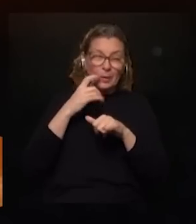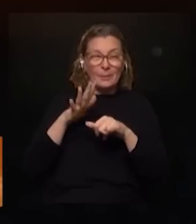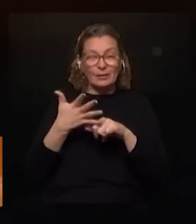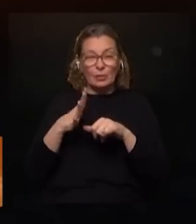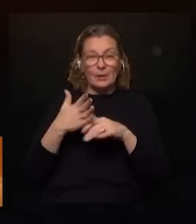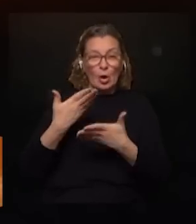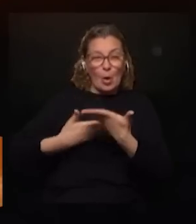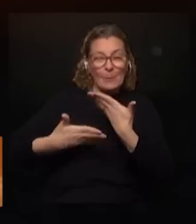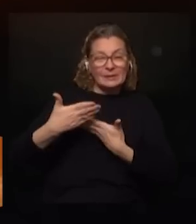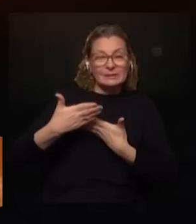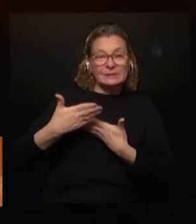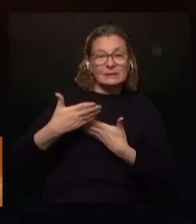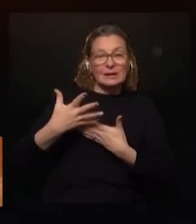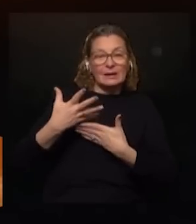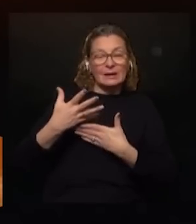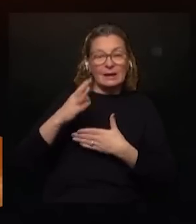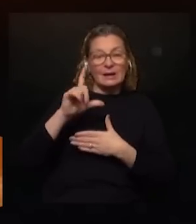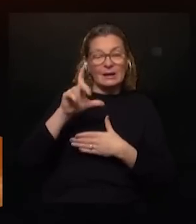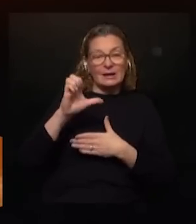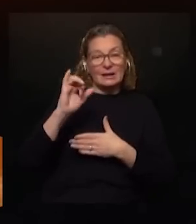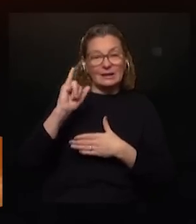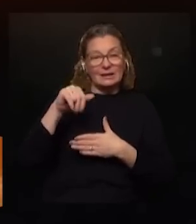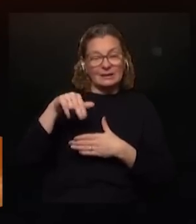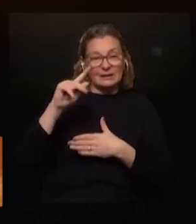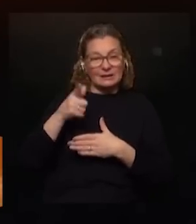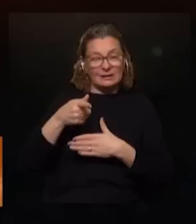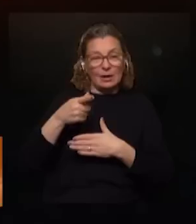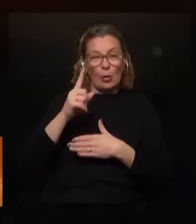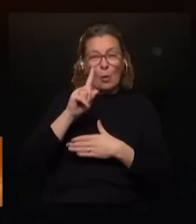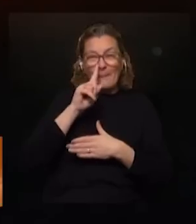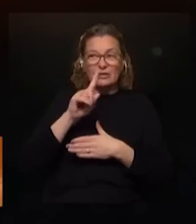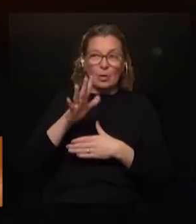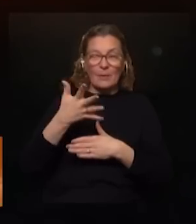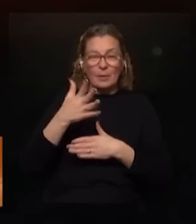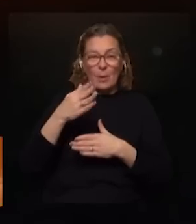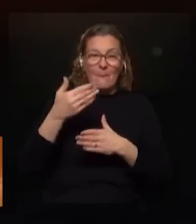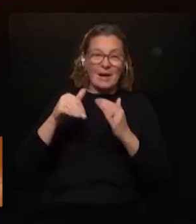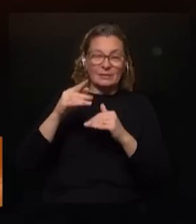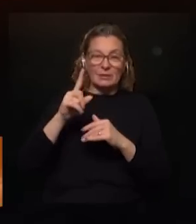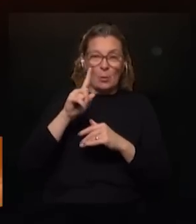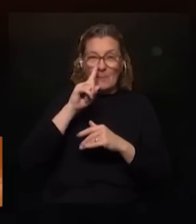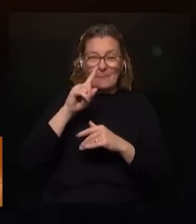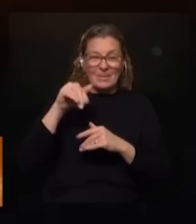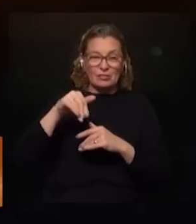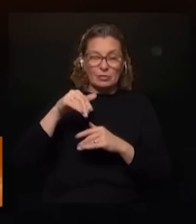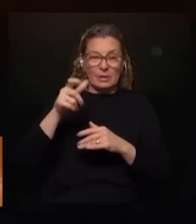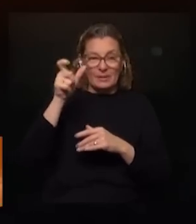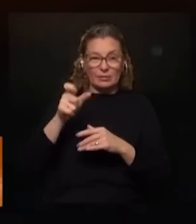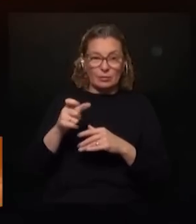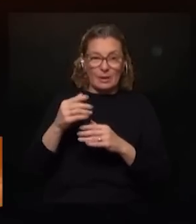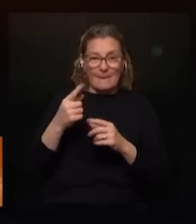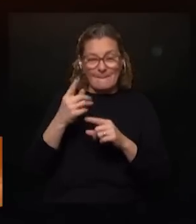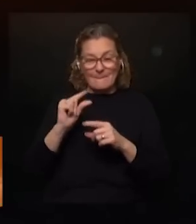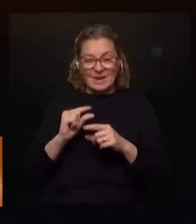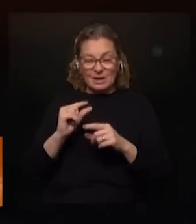son compartidas que en el clearing hay cerca de un millón un poco más de un millón de personas hay que decir un poquito